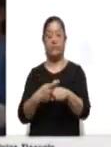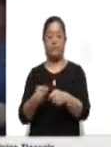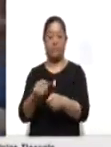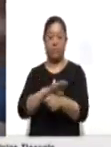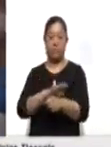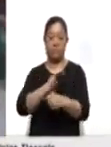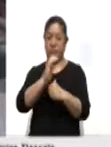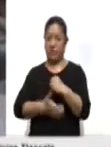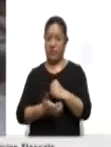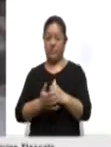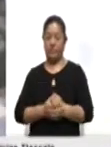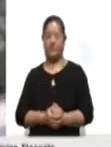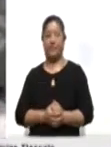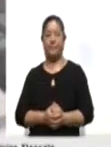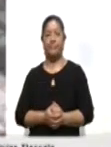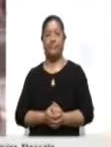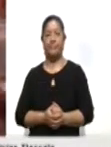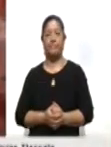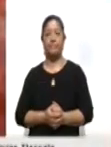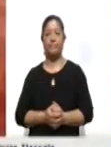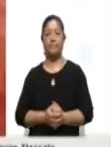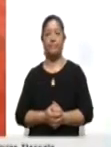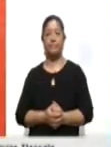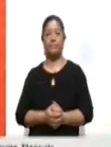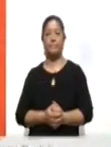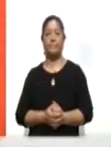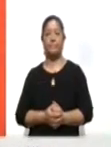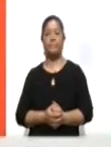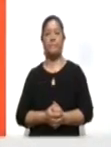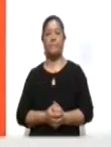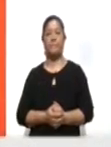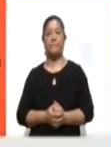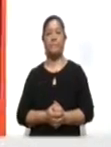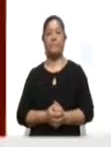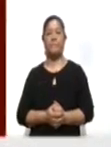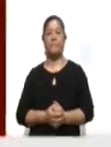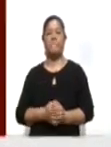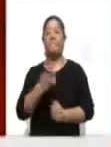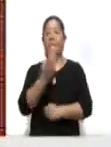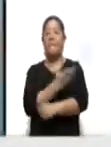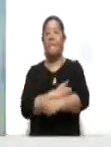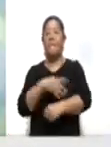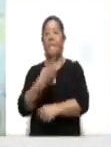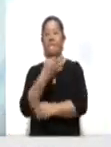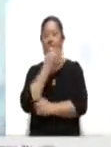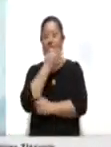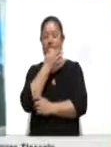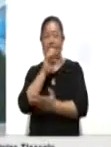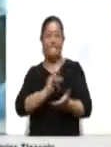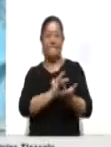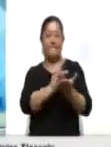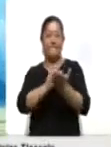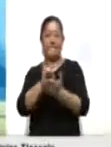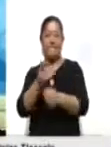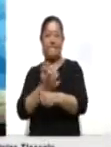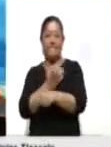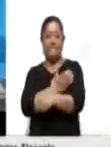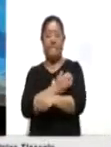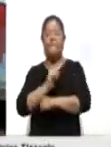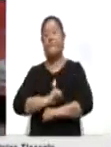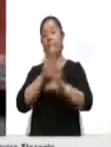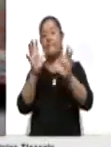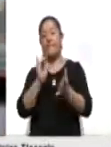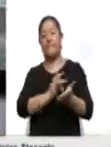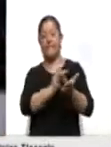información de la redacción, Ahora Noticias. Son las 15 con 14 minutos, agradecemos mucho su compañía, por supuesto